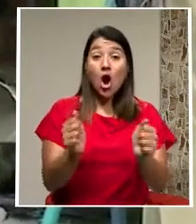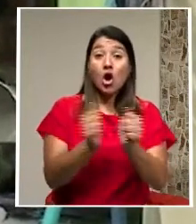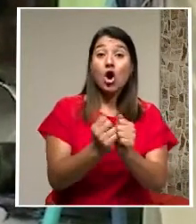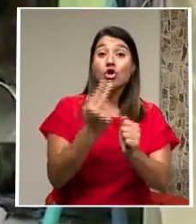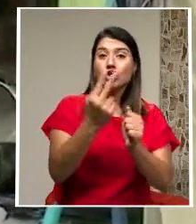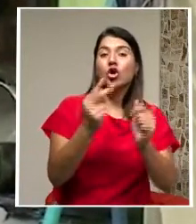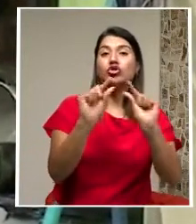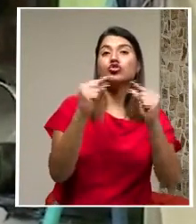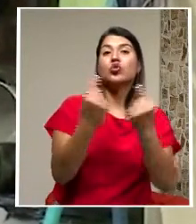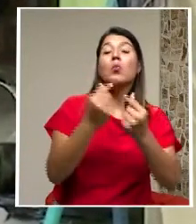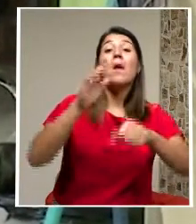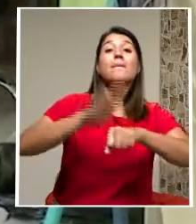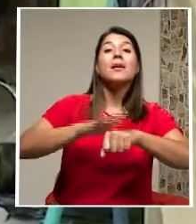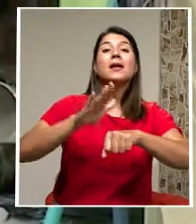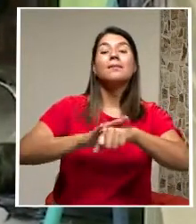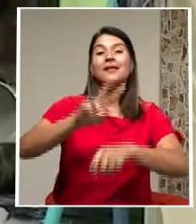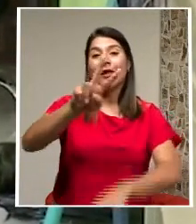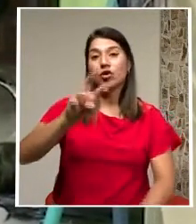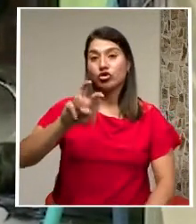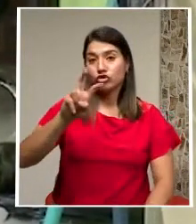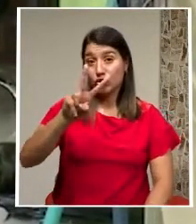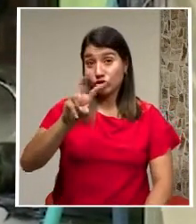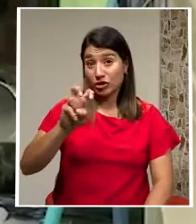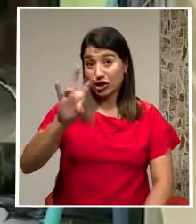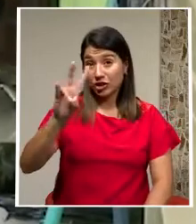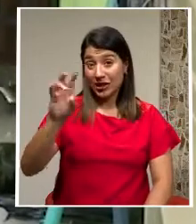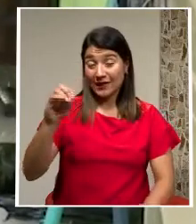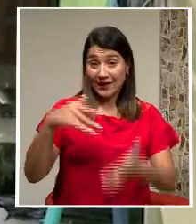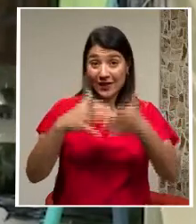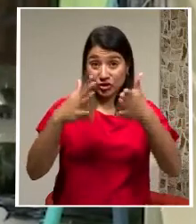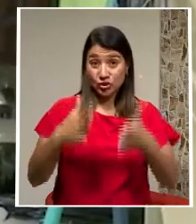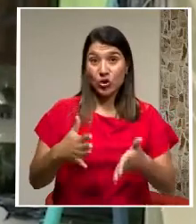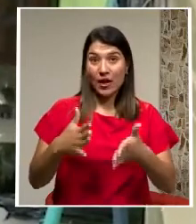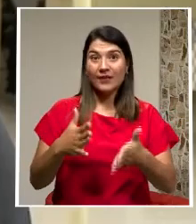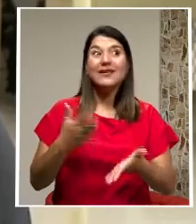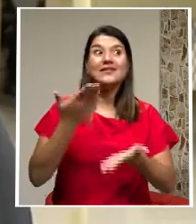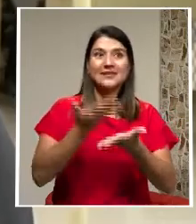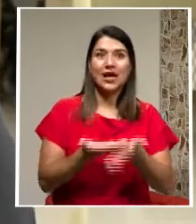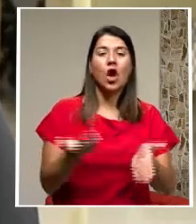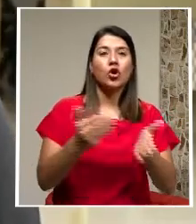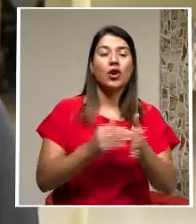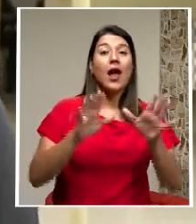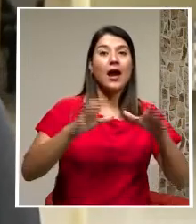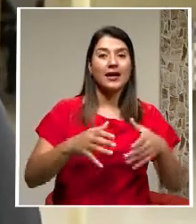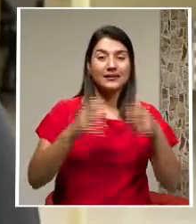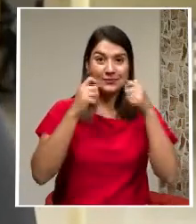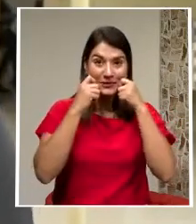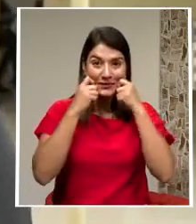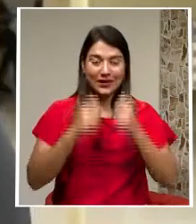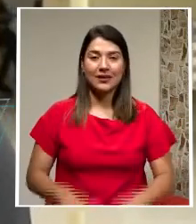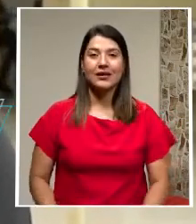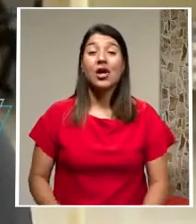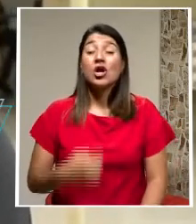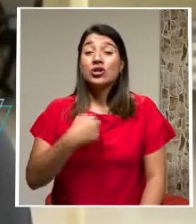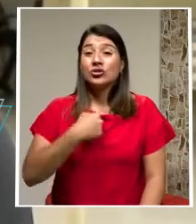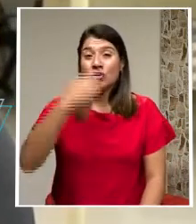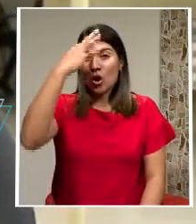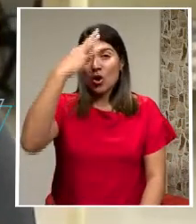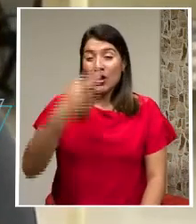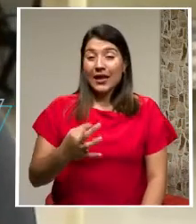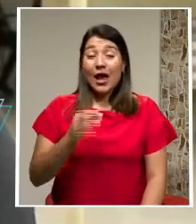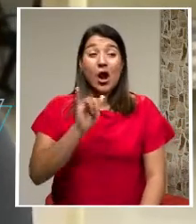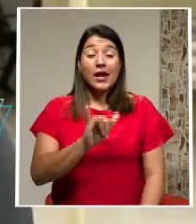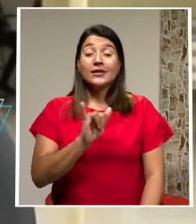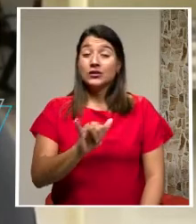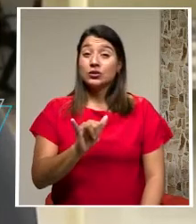270 estudiantes Regresen De forma presencial Bueno Este Creo yo Que esto Va a ser